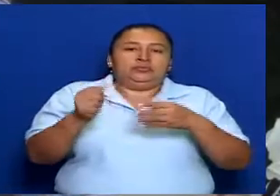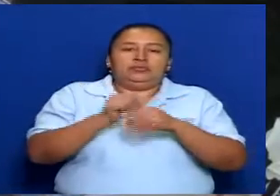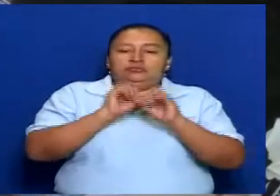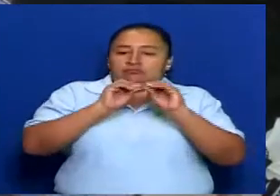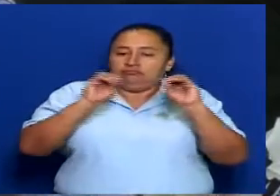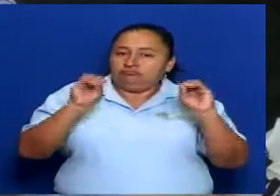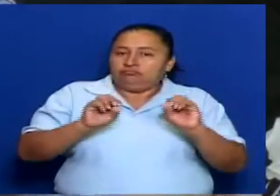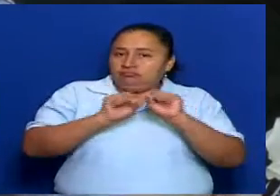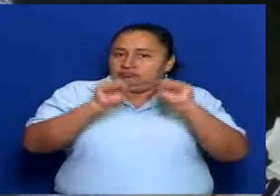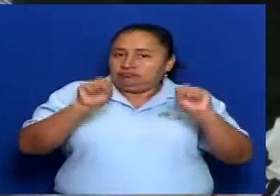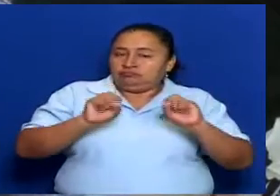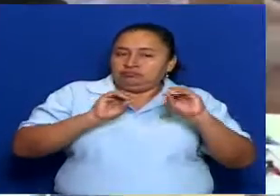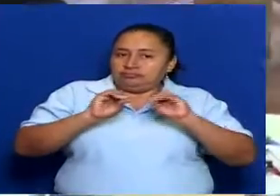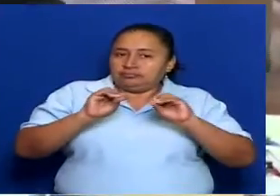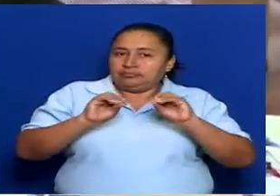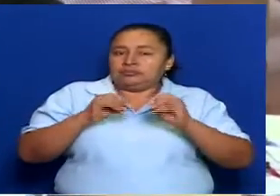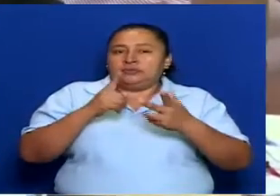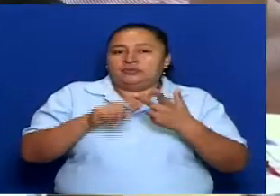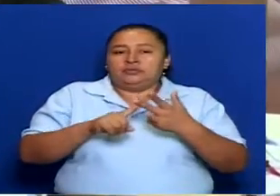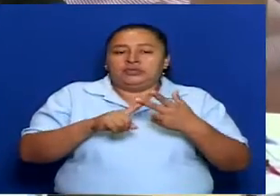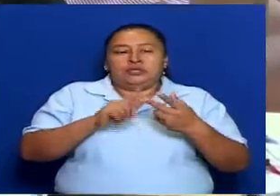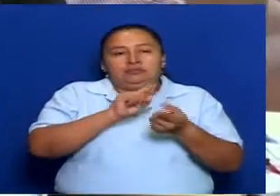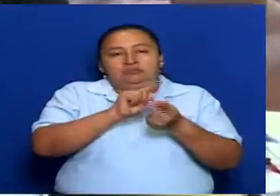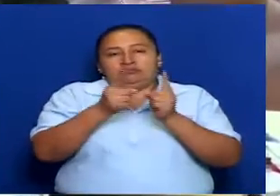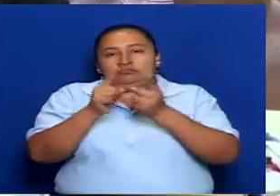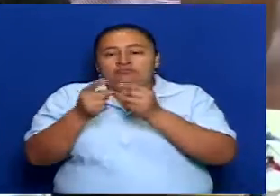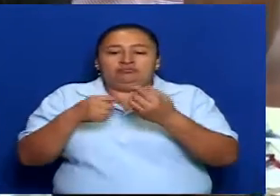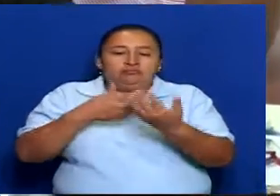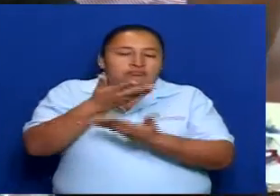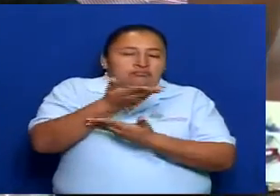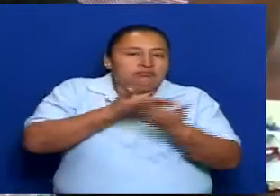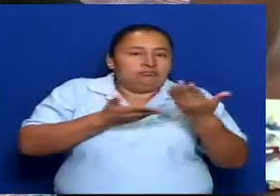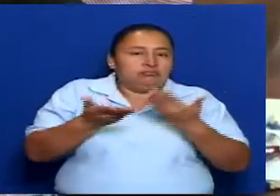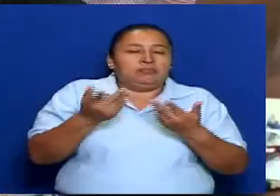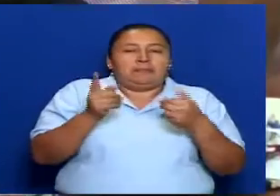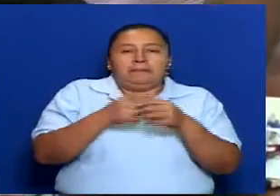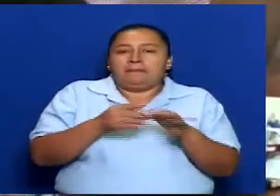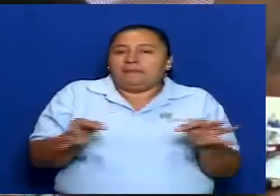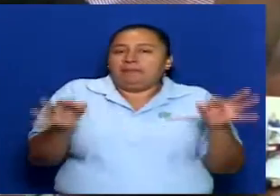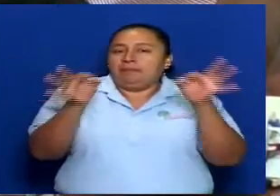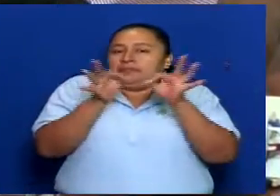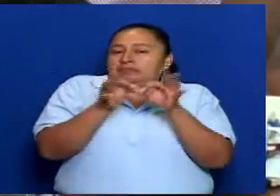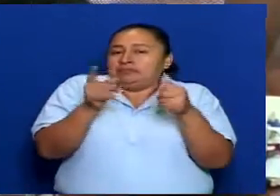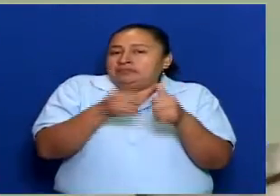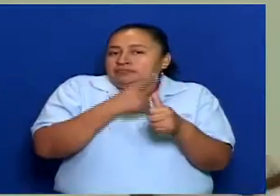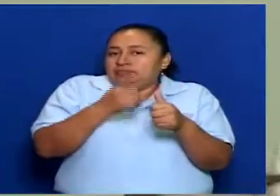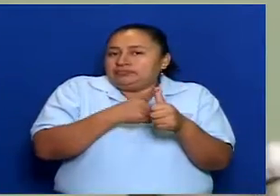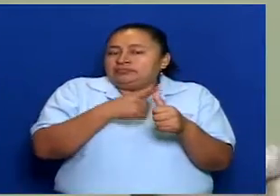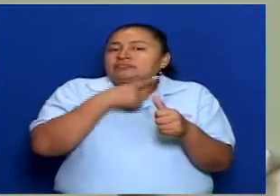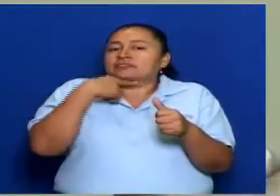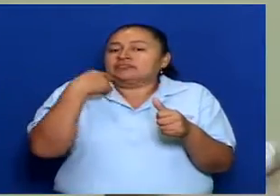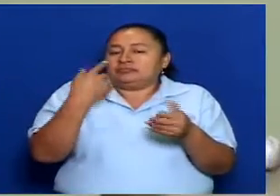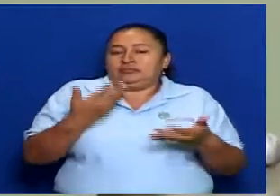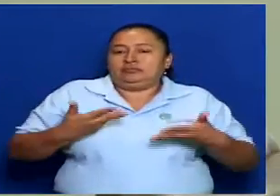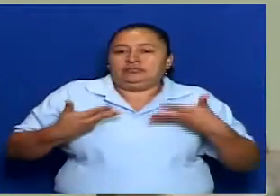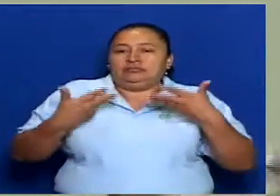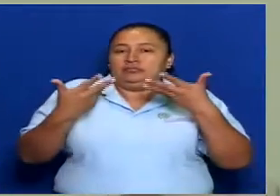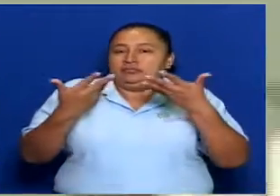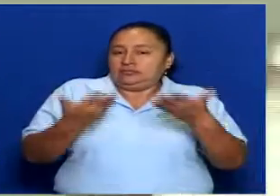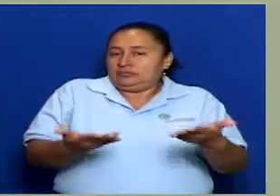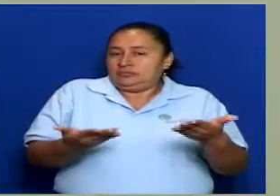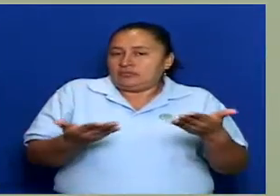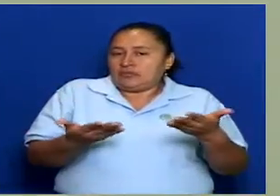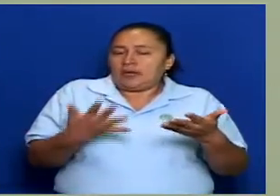capacitación, de intercambio, en primer lugar, para poder realmente darle mayor